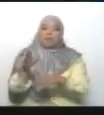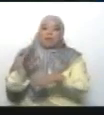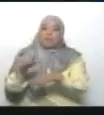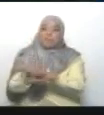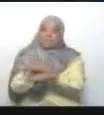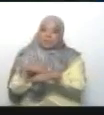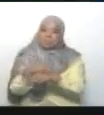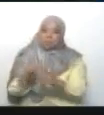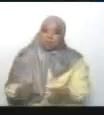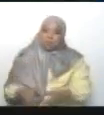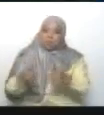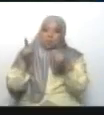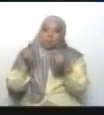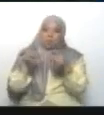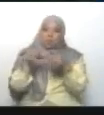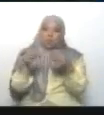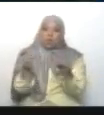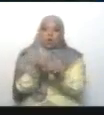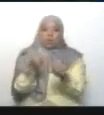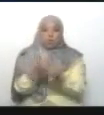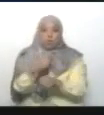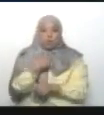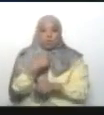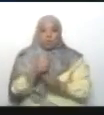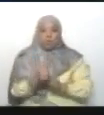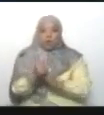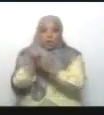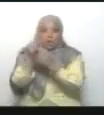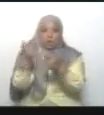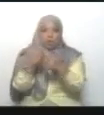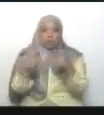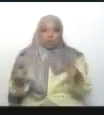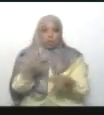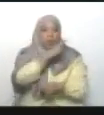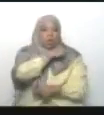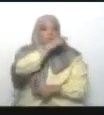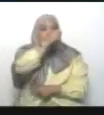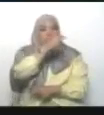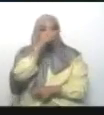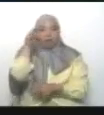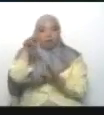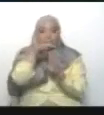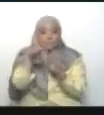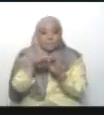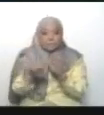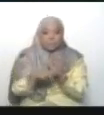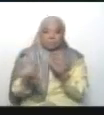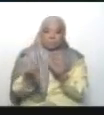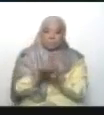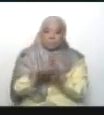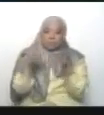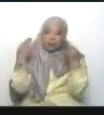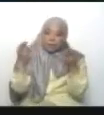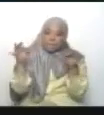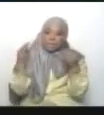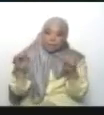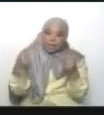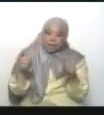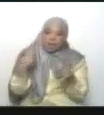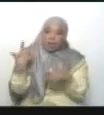mía, como comandante en jefe, para aplicar los reglamentos militares que se aplican en estos casos.